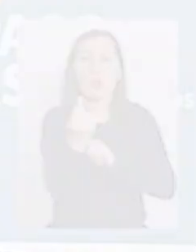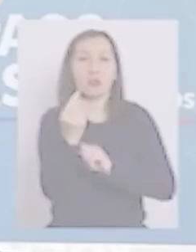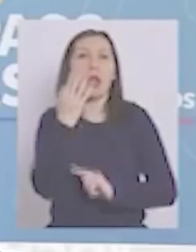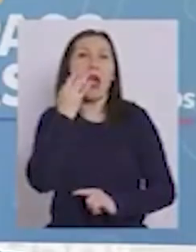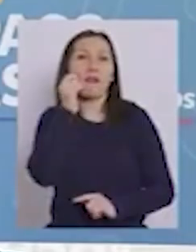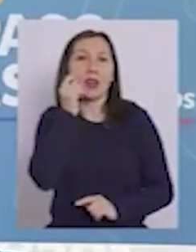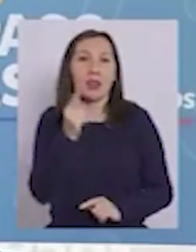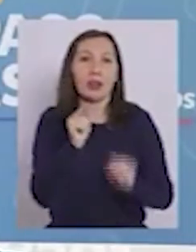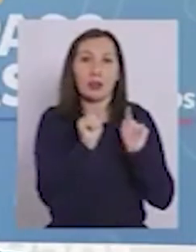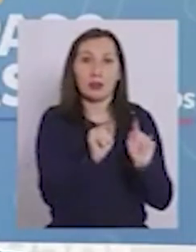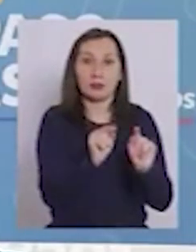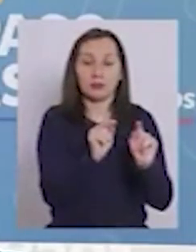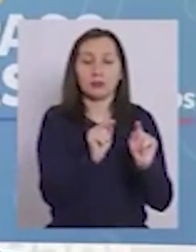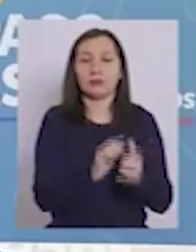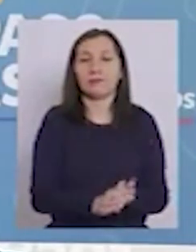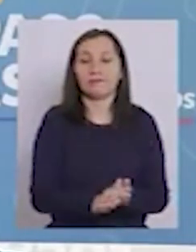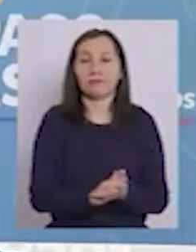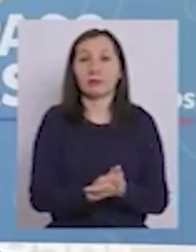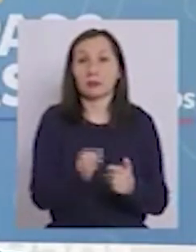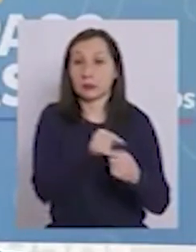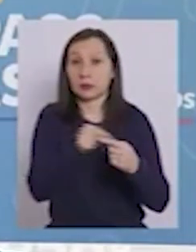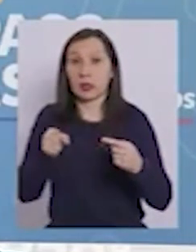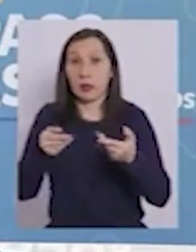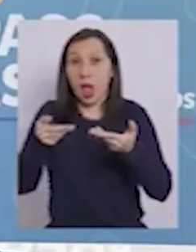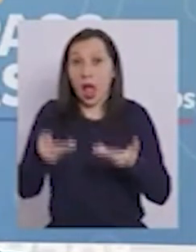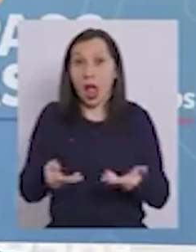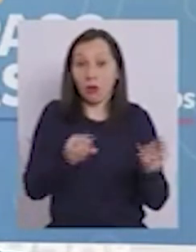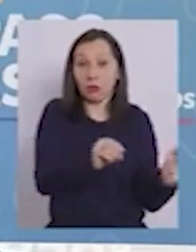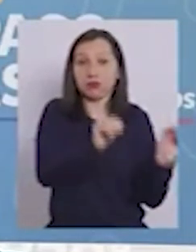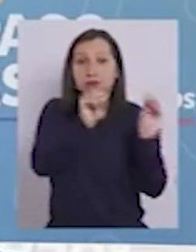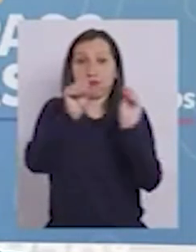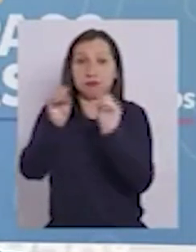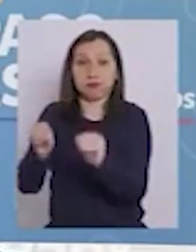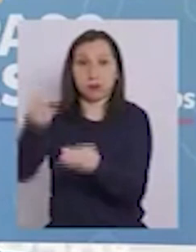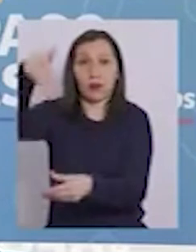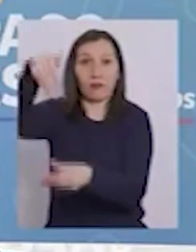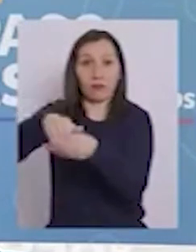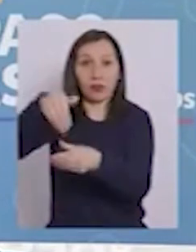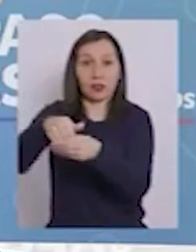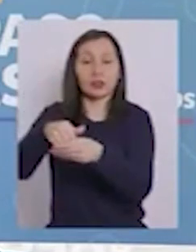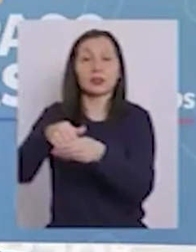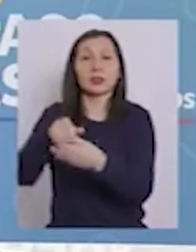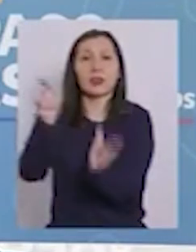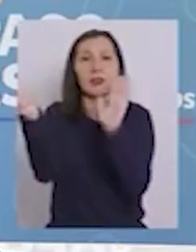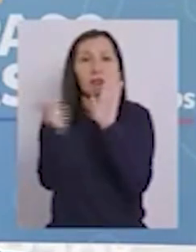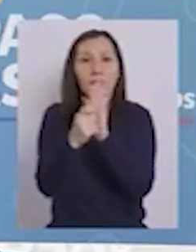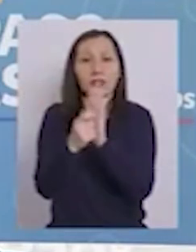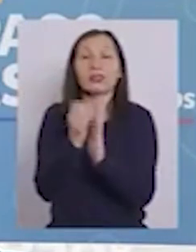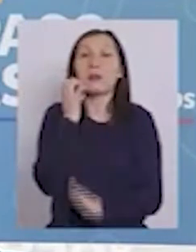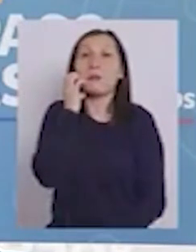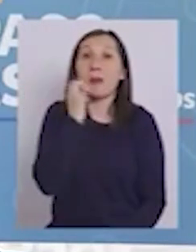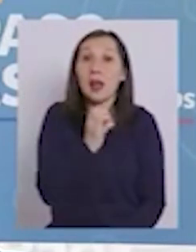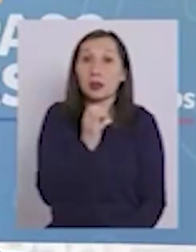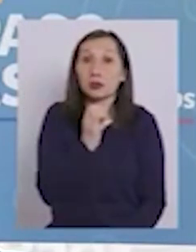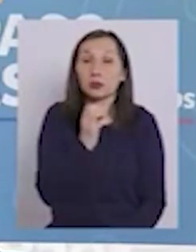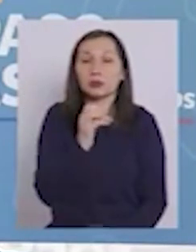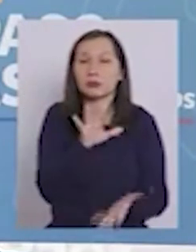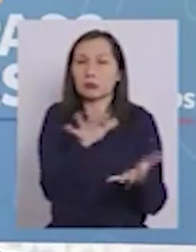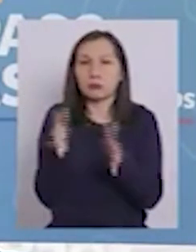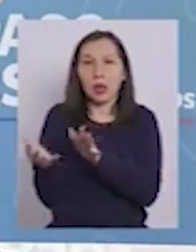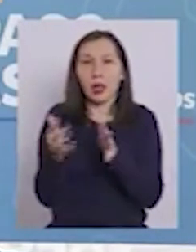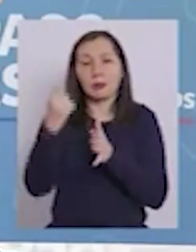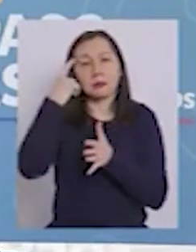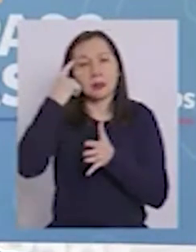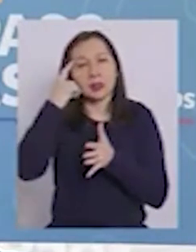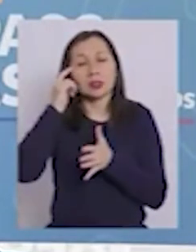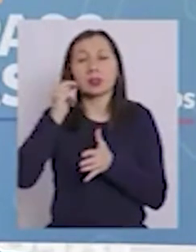pandemia. La semana actualmente fijada para las elecciones que corresponden en mayo, calculamos